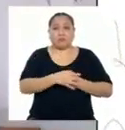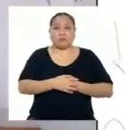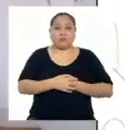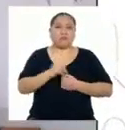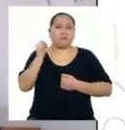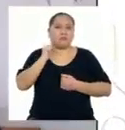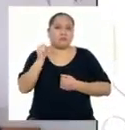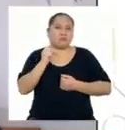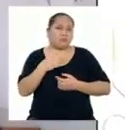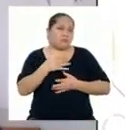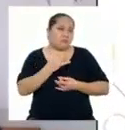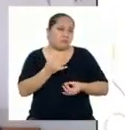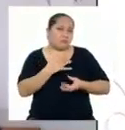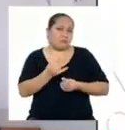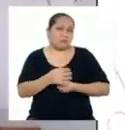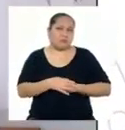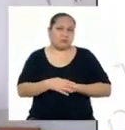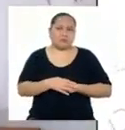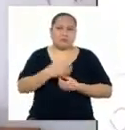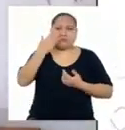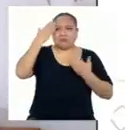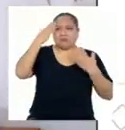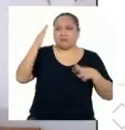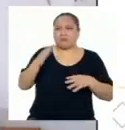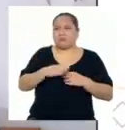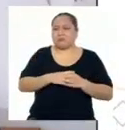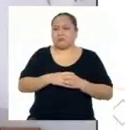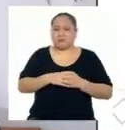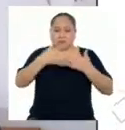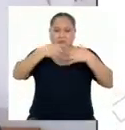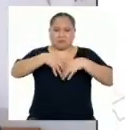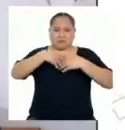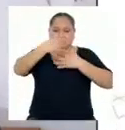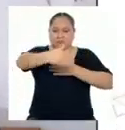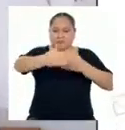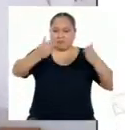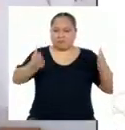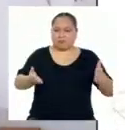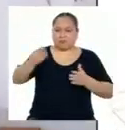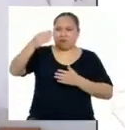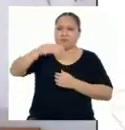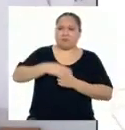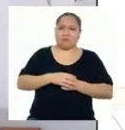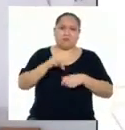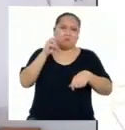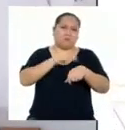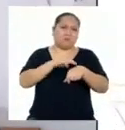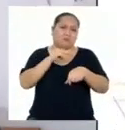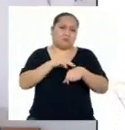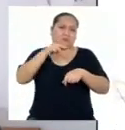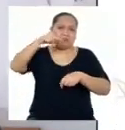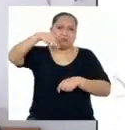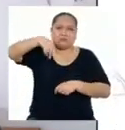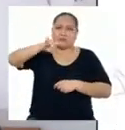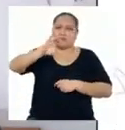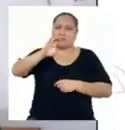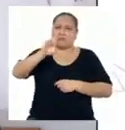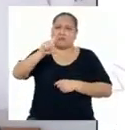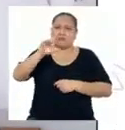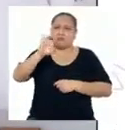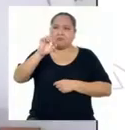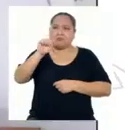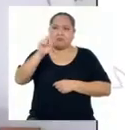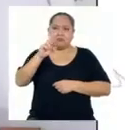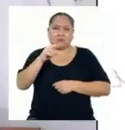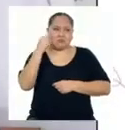Me pareció muy interesante ya que no sabía que había un centro que podría crear medicina aquí en el Perú Y que me